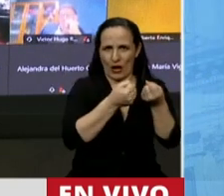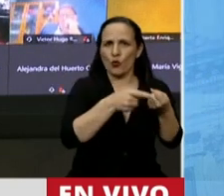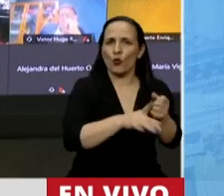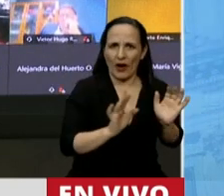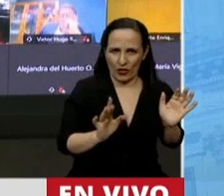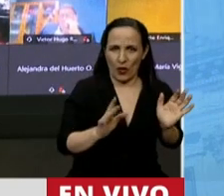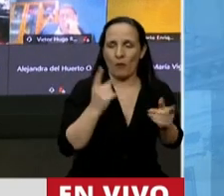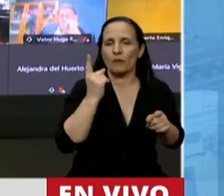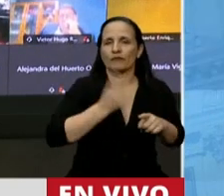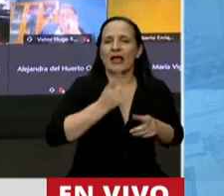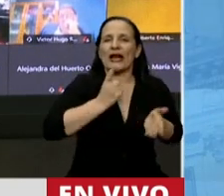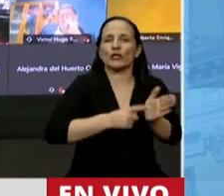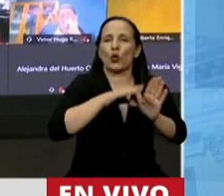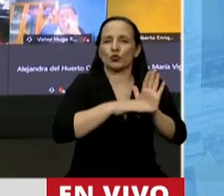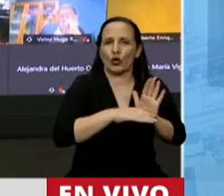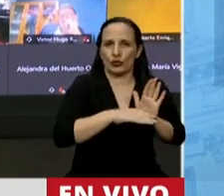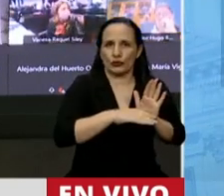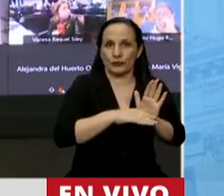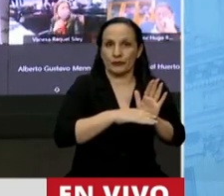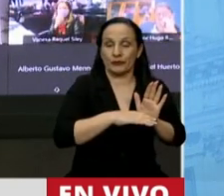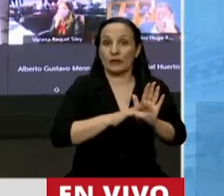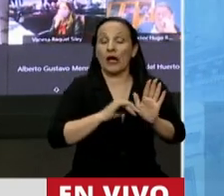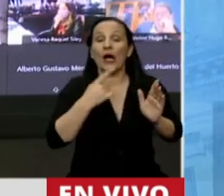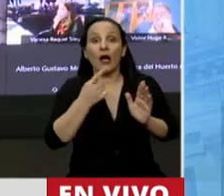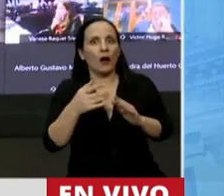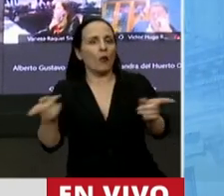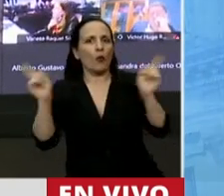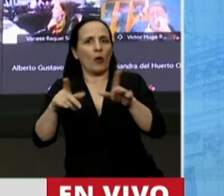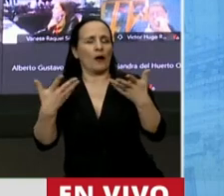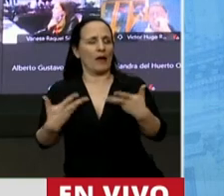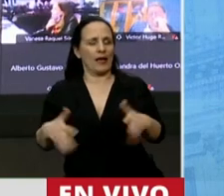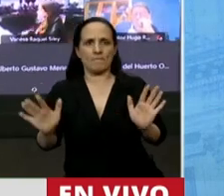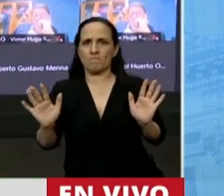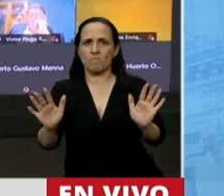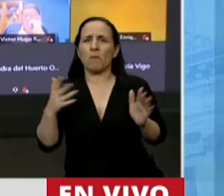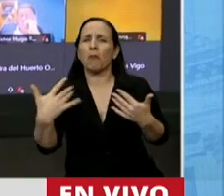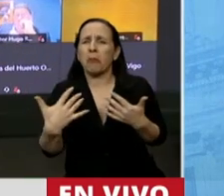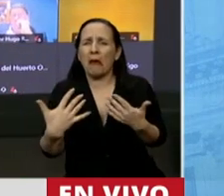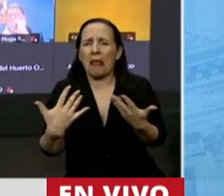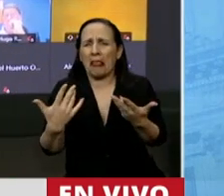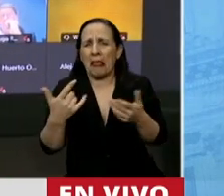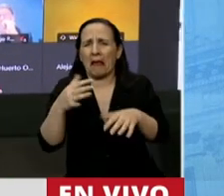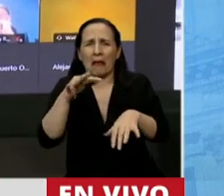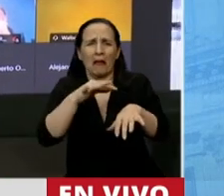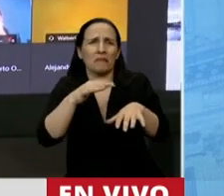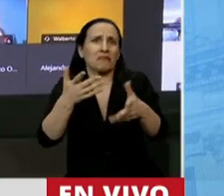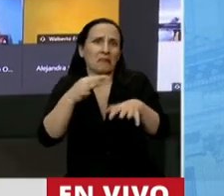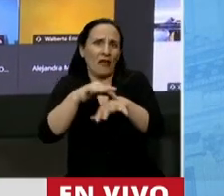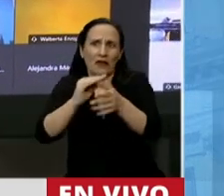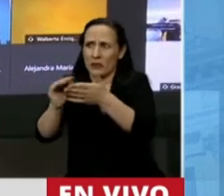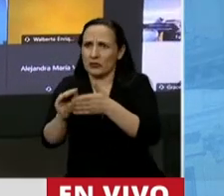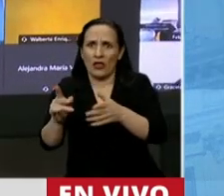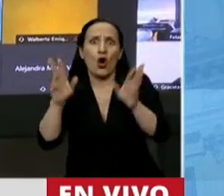con una resolución a la normalidad, puede estar enfermo cualquier colega, ojalá que ninguno,